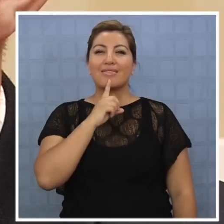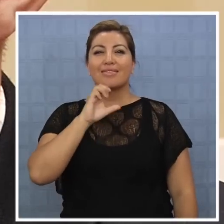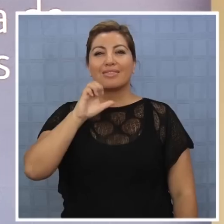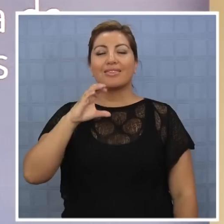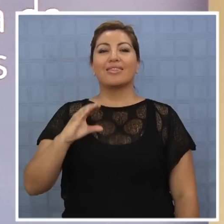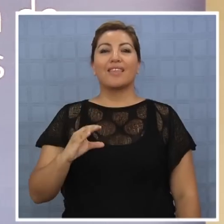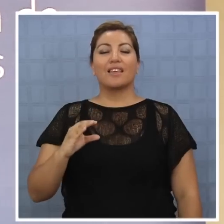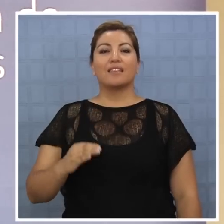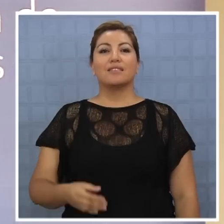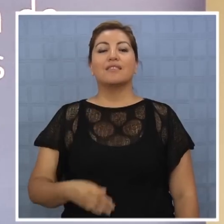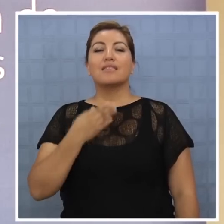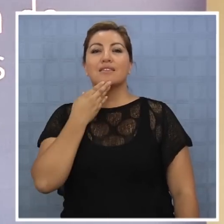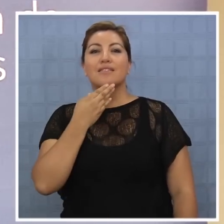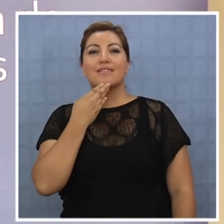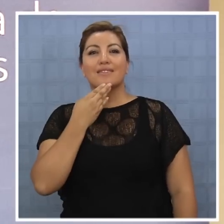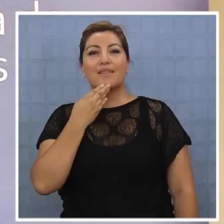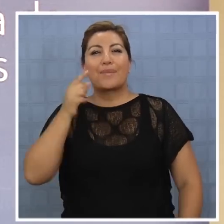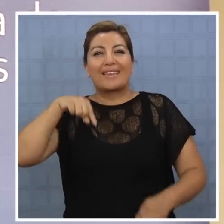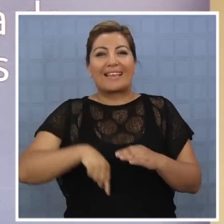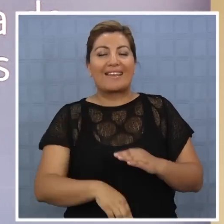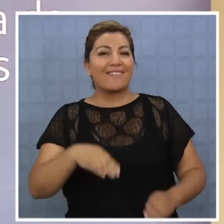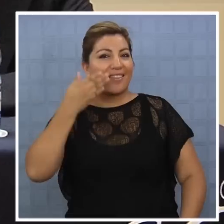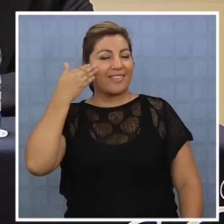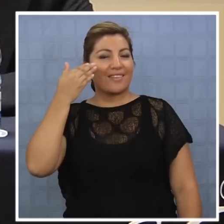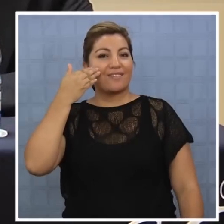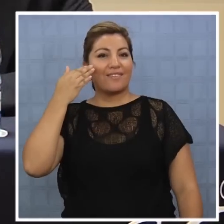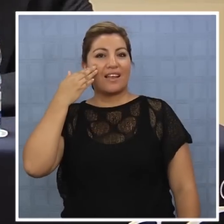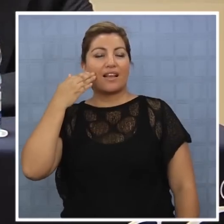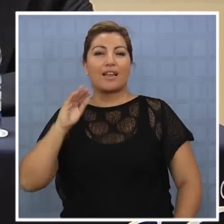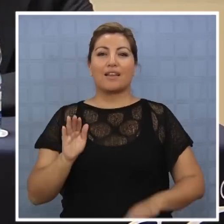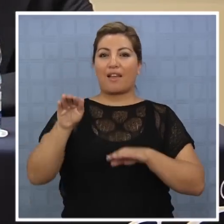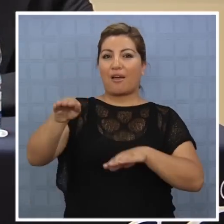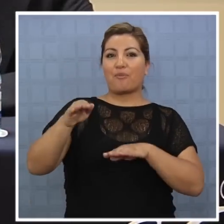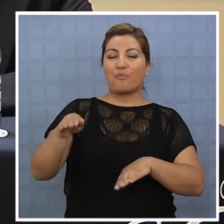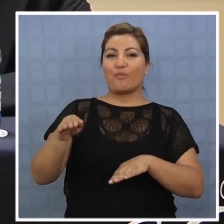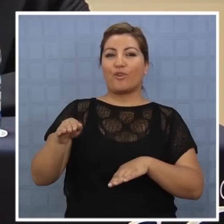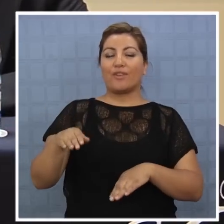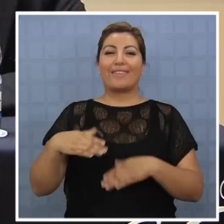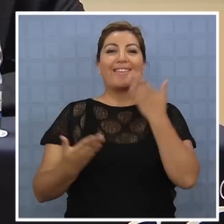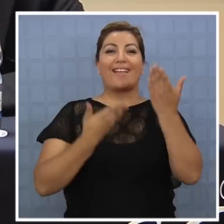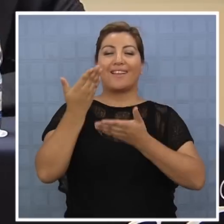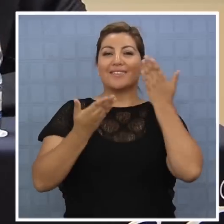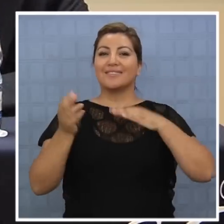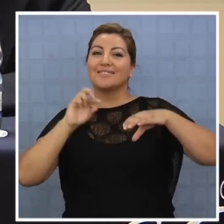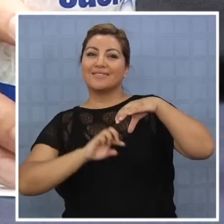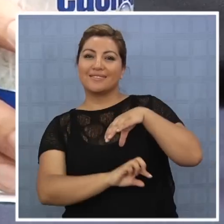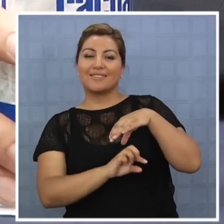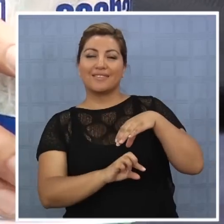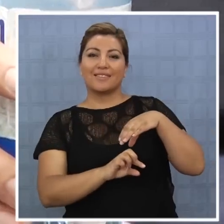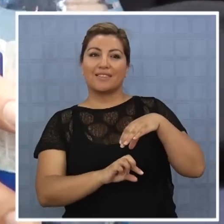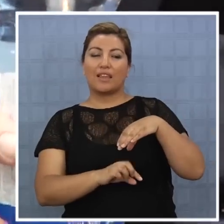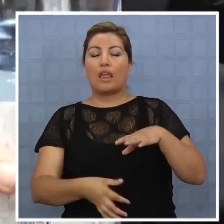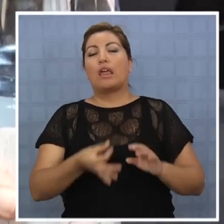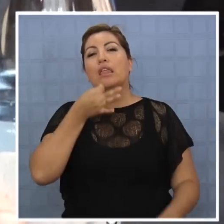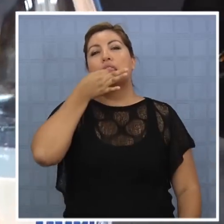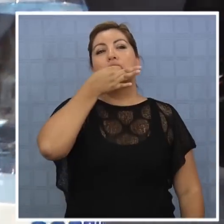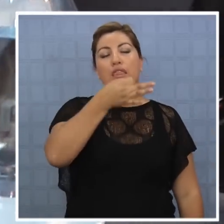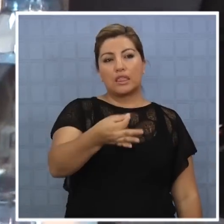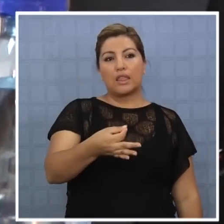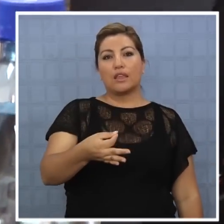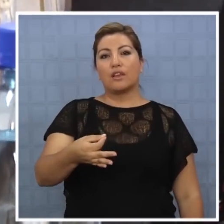compañía minera TEC, Quebrada Blanca, que gestionó la visita de Nidia Caro a Iquique y en especial al Festival de Pica,